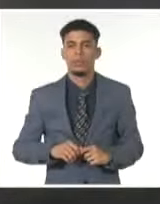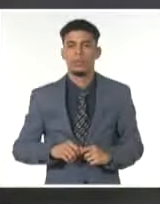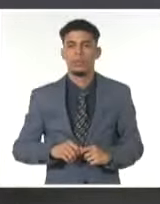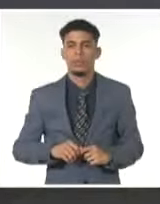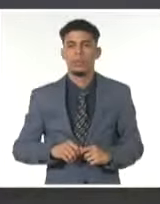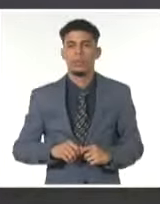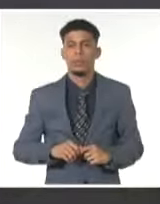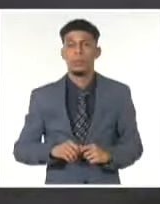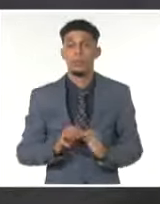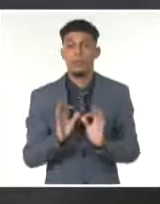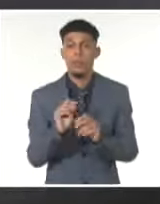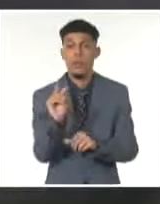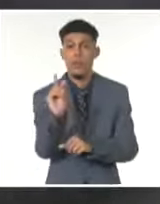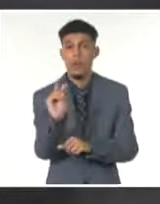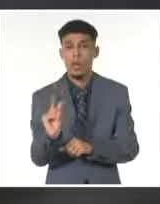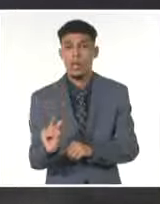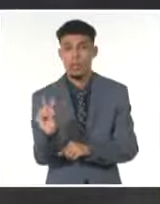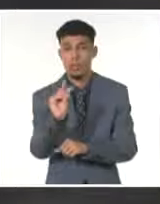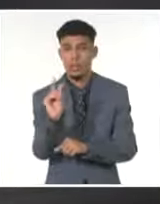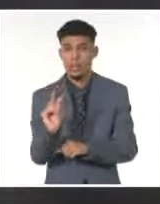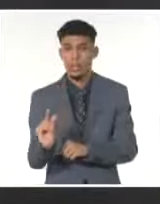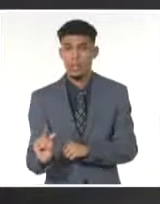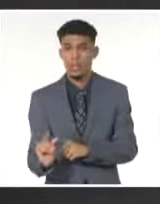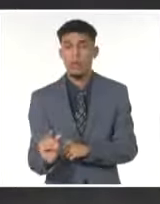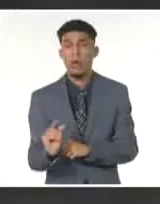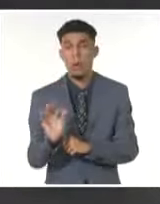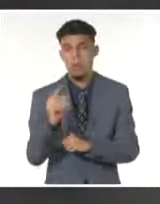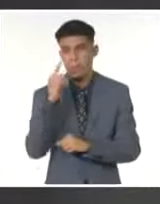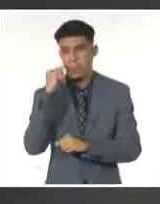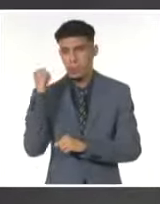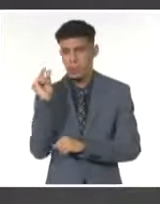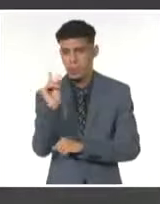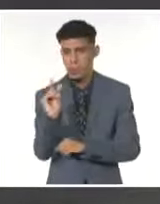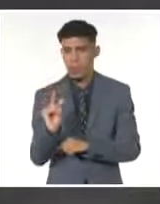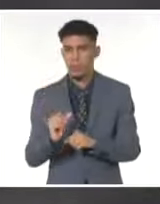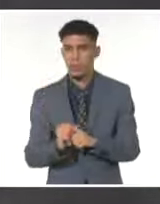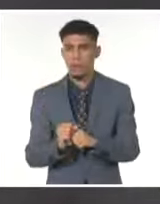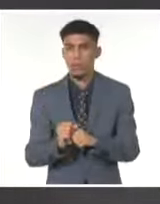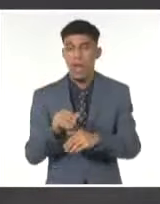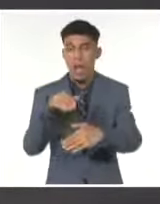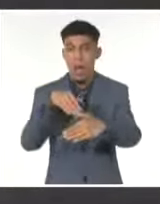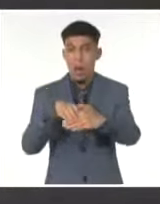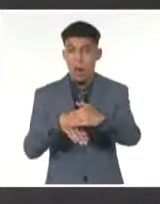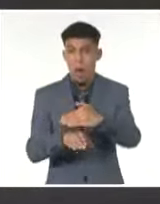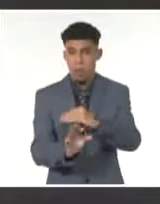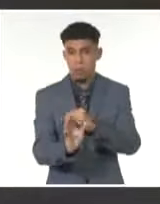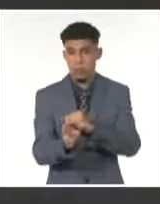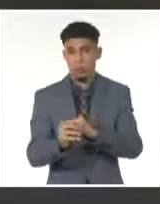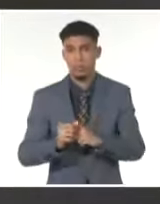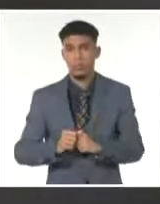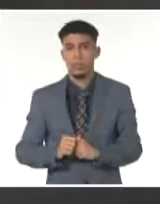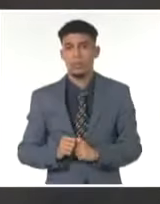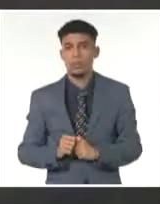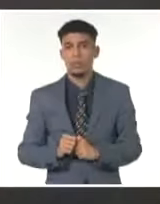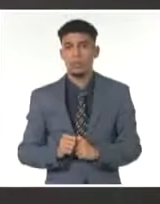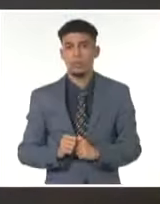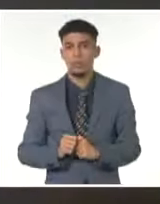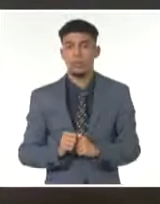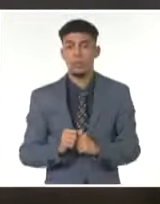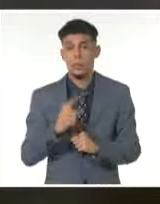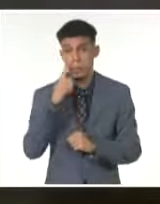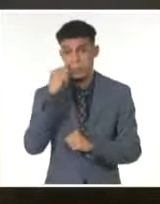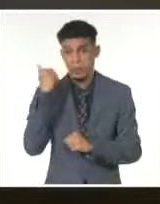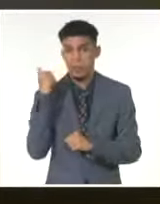el cauce del río, el cauce del río, agua abajo del aliviadero. Ven, lo que ven es